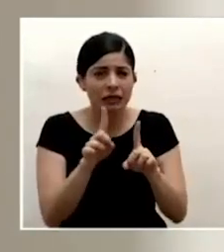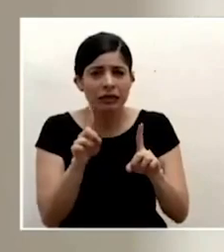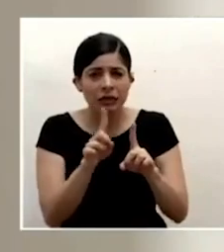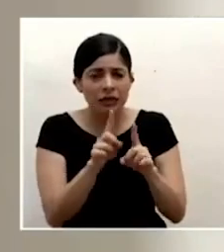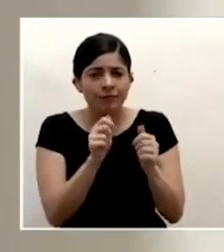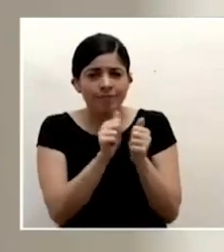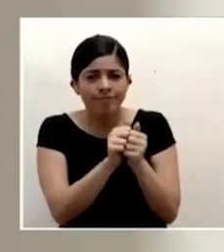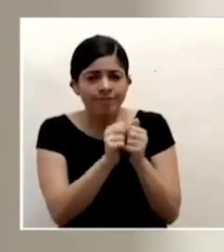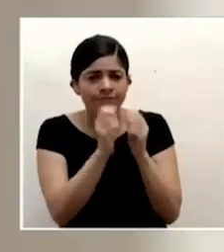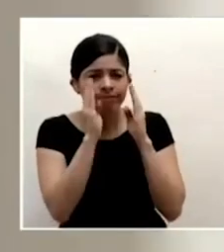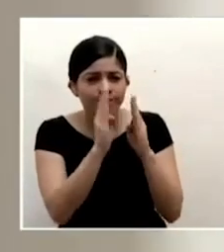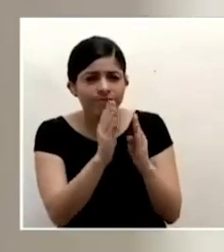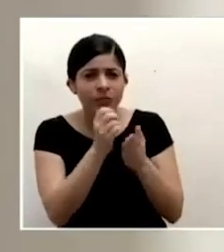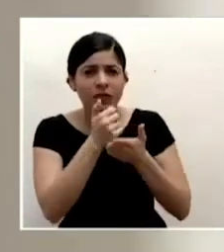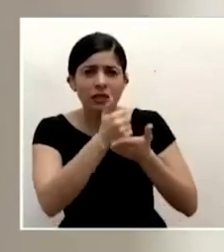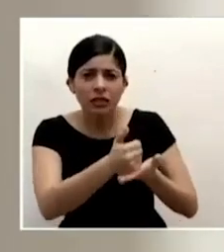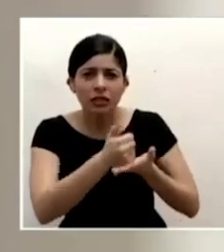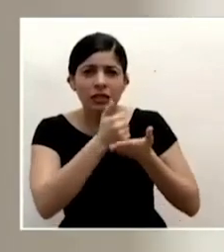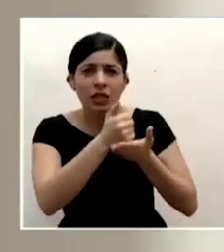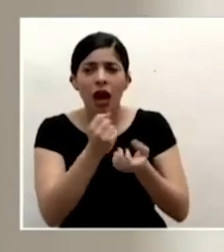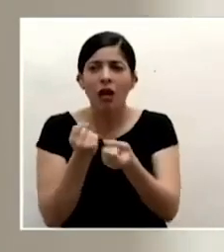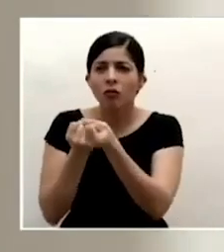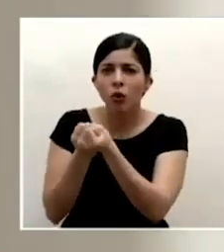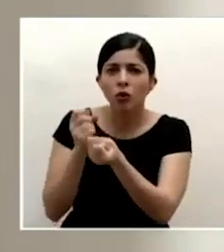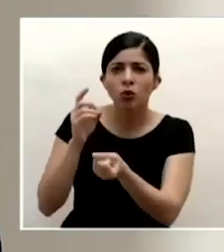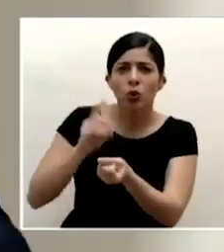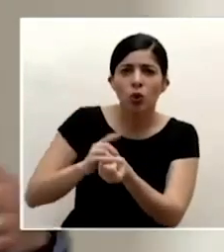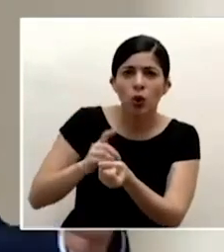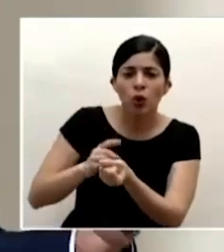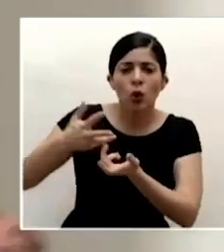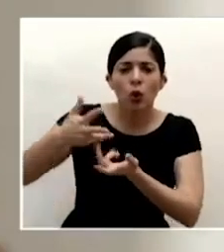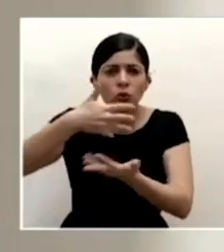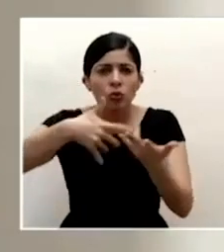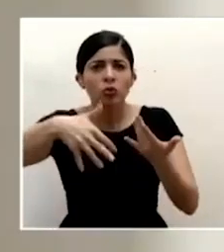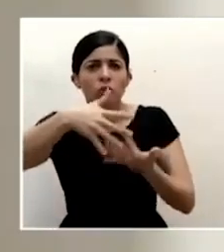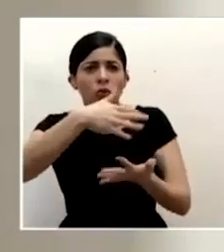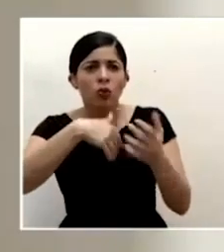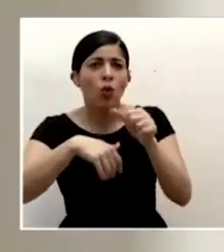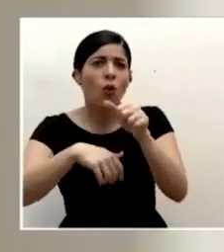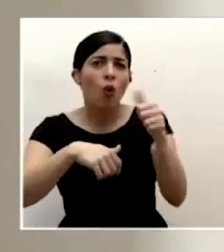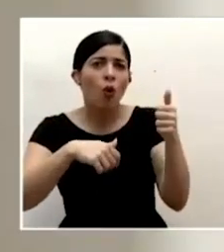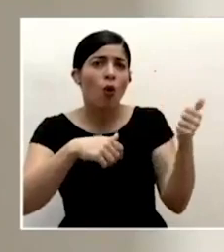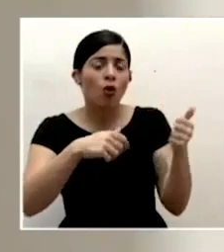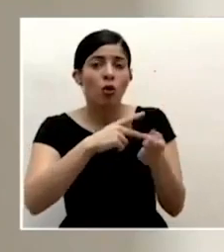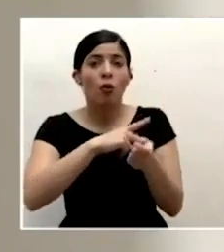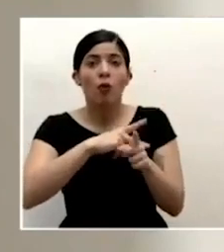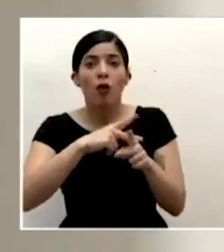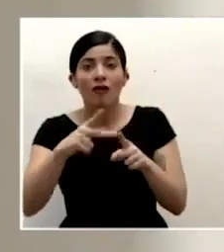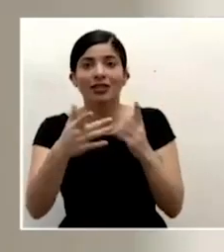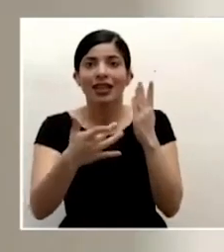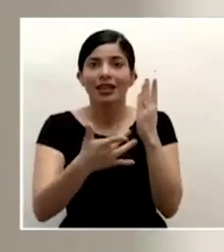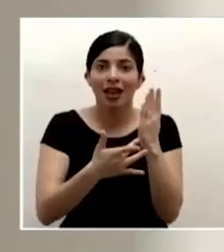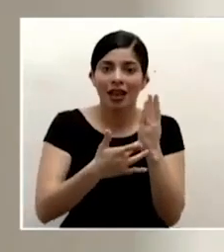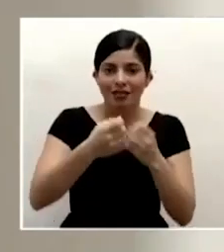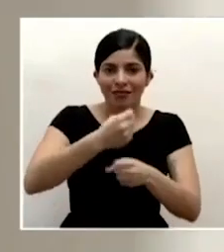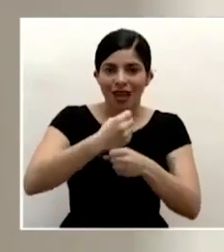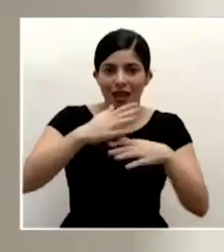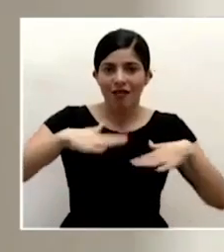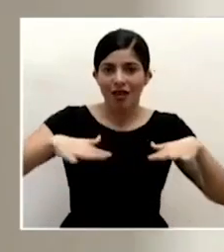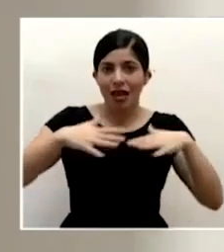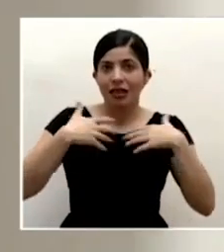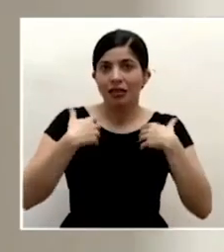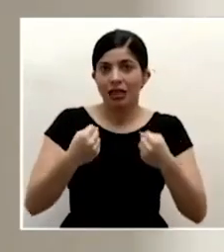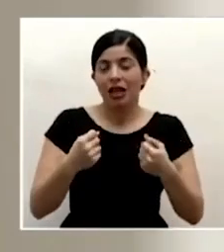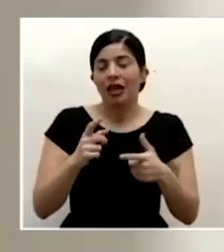en esa ayuda a los médicos en esa interacción incluso con otros profesionales y técnicos que trabajan en salud así que yo no